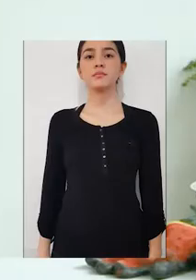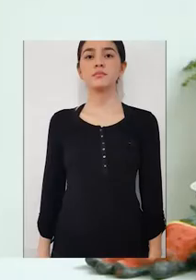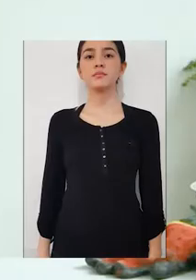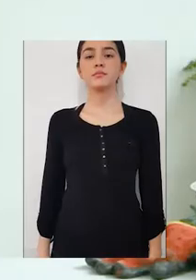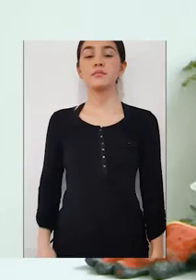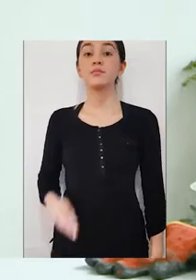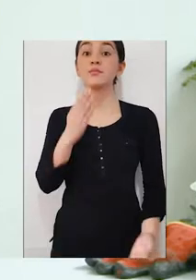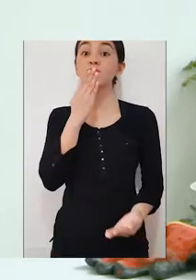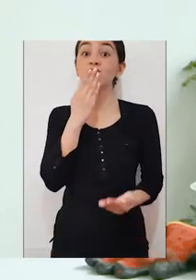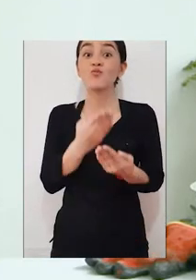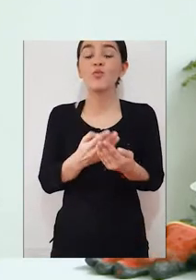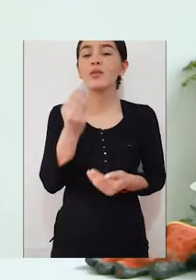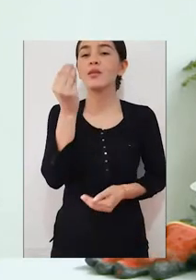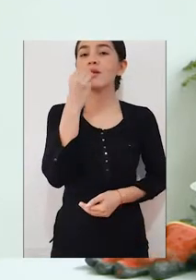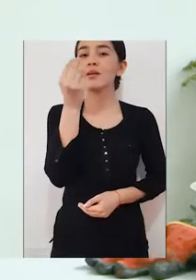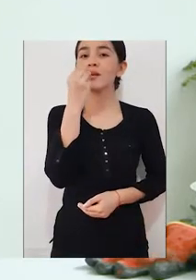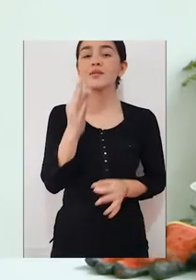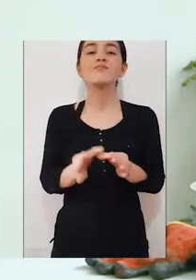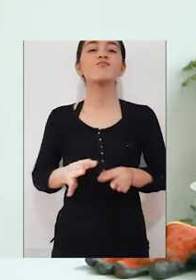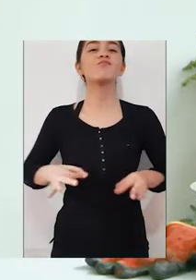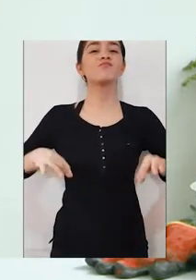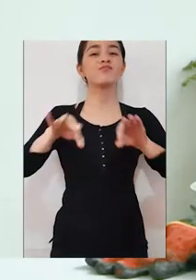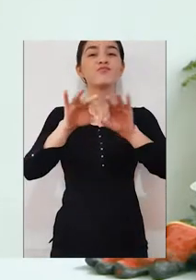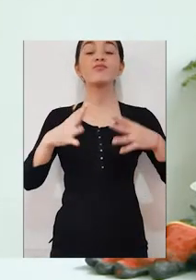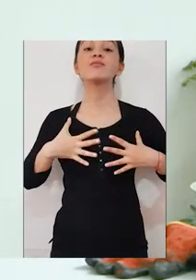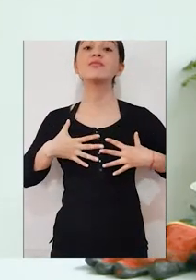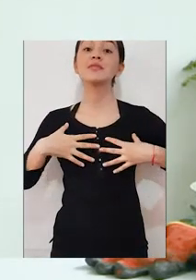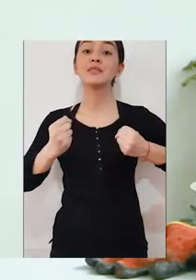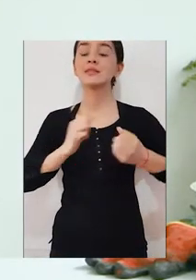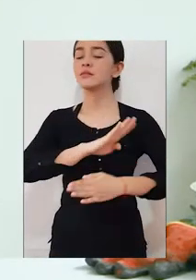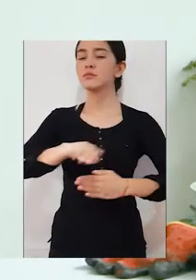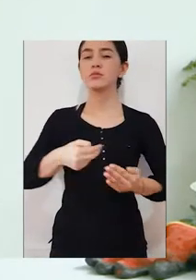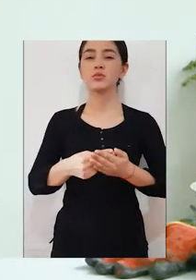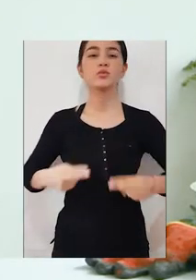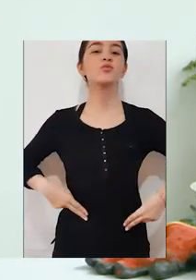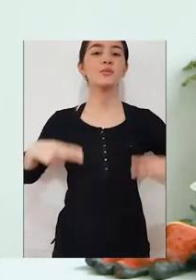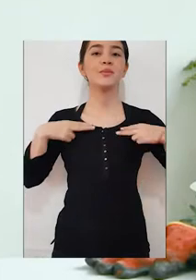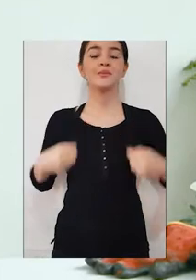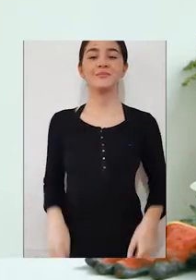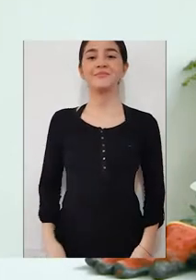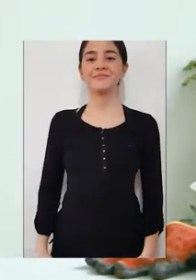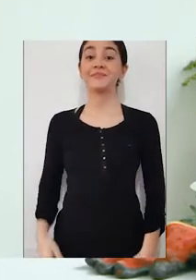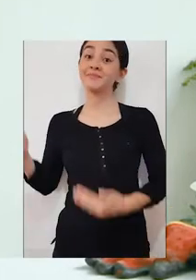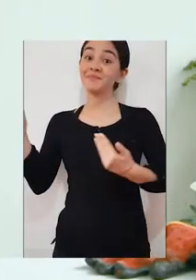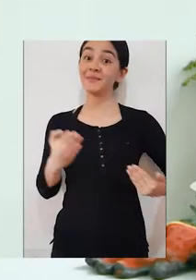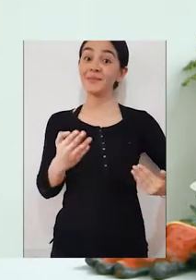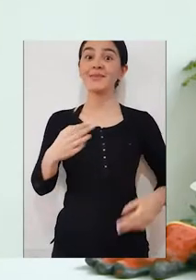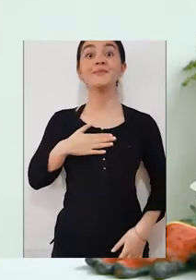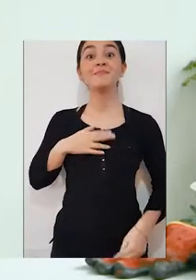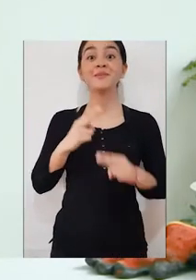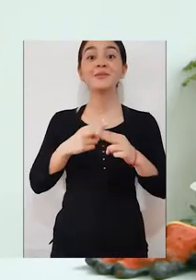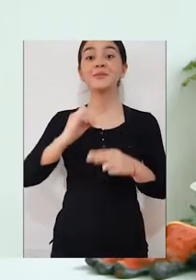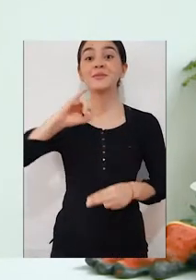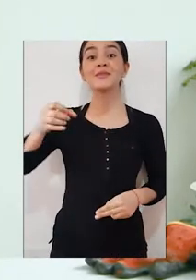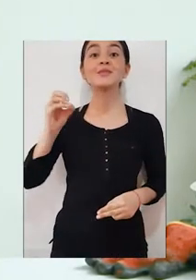Una nutrición saludable y balanceada es fundamental para el estado de salud de todos los seres humanos. Bienvenidos, soy Jorge